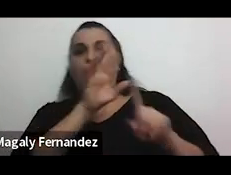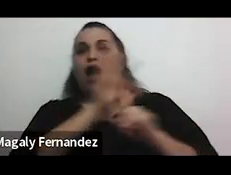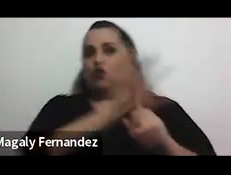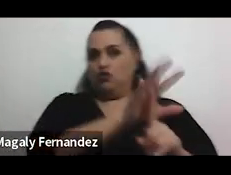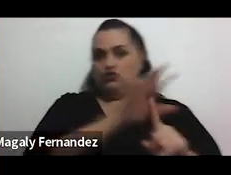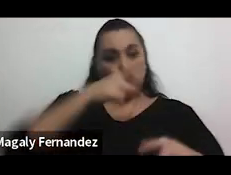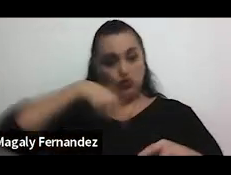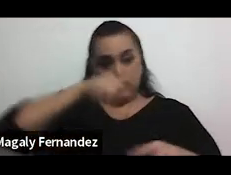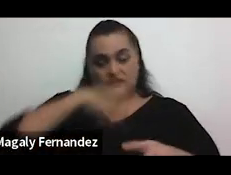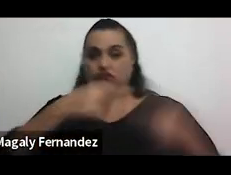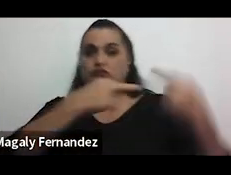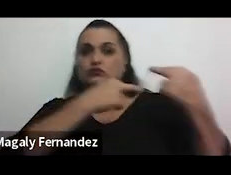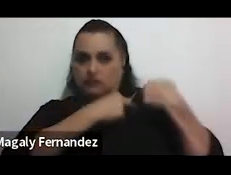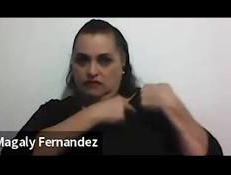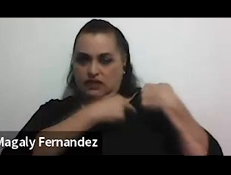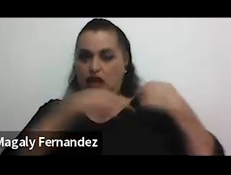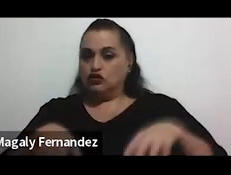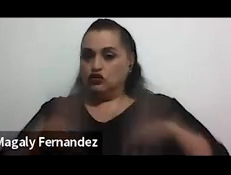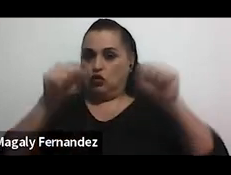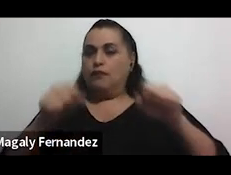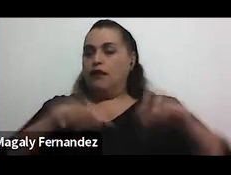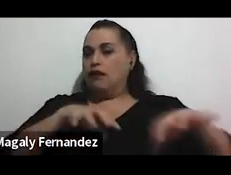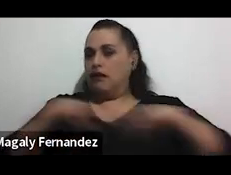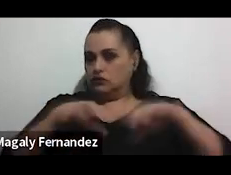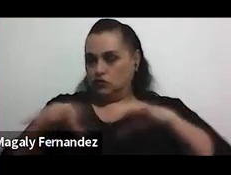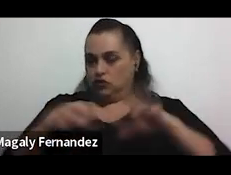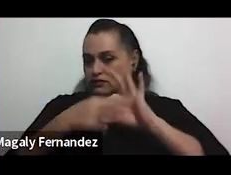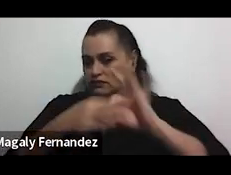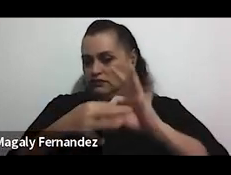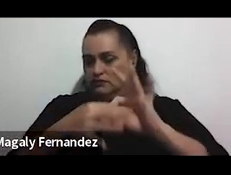responsabilidad también tomar acción al respecto